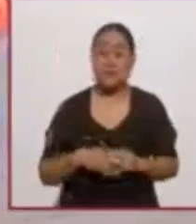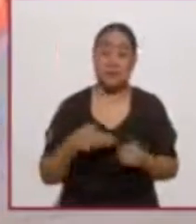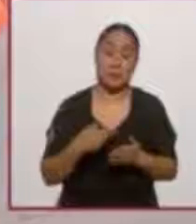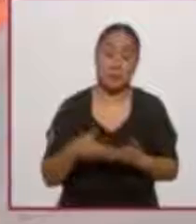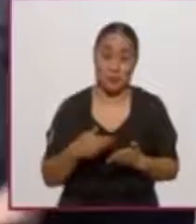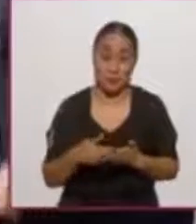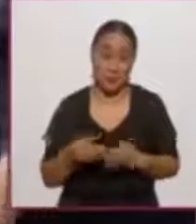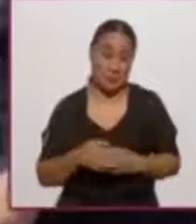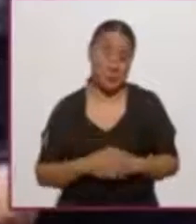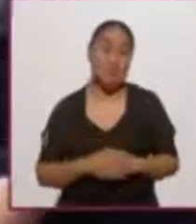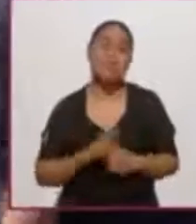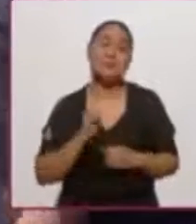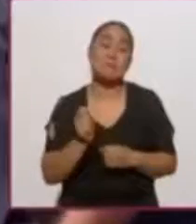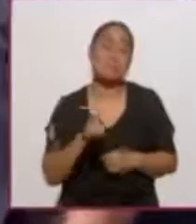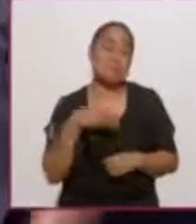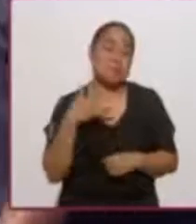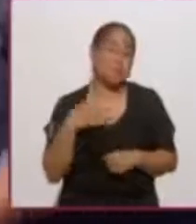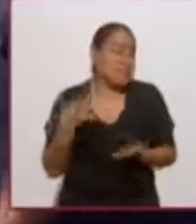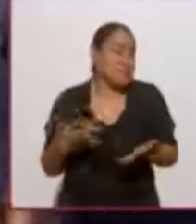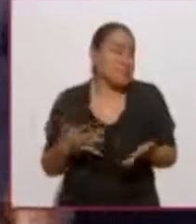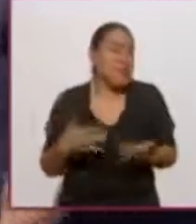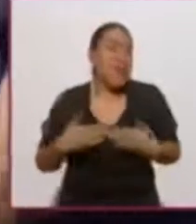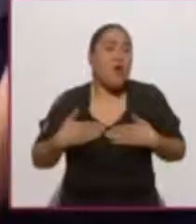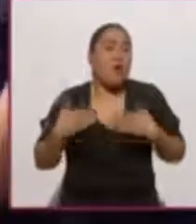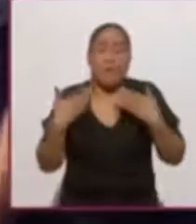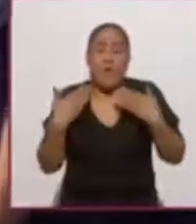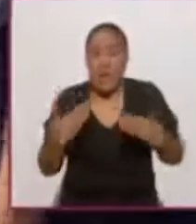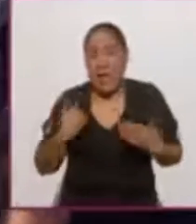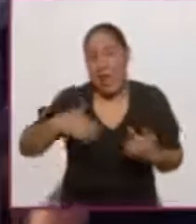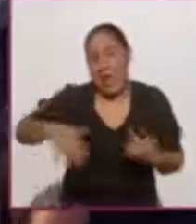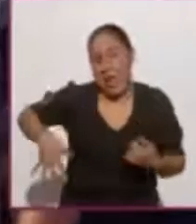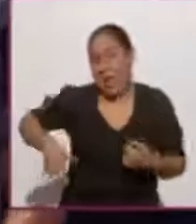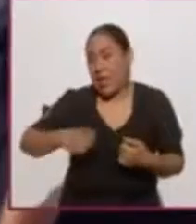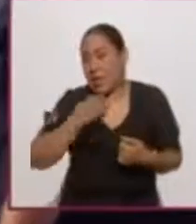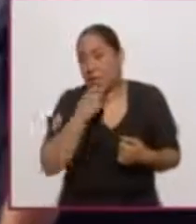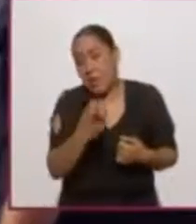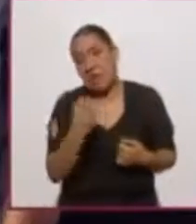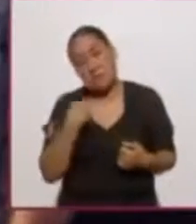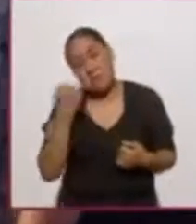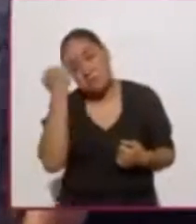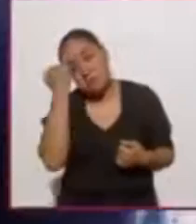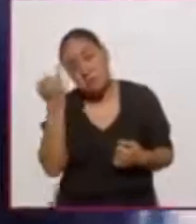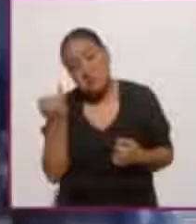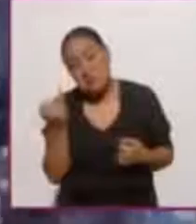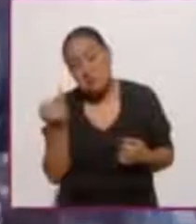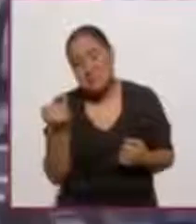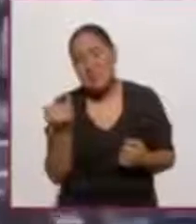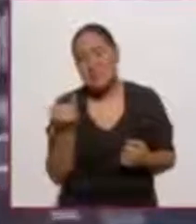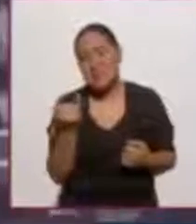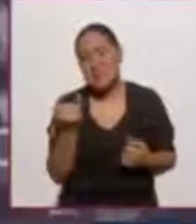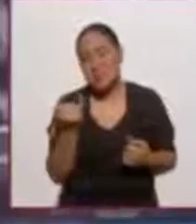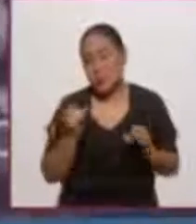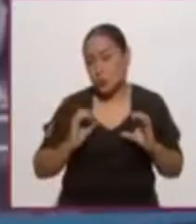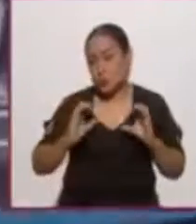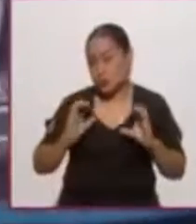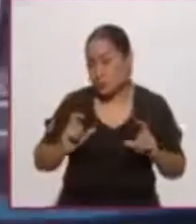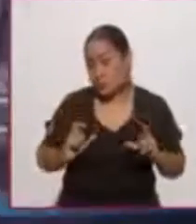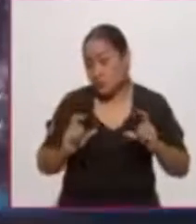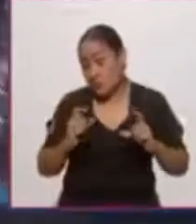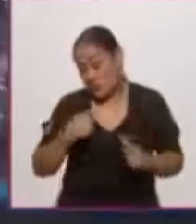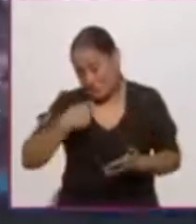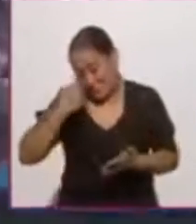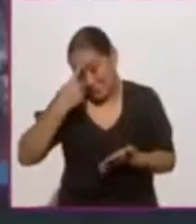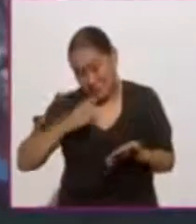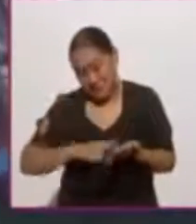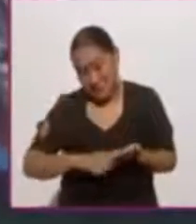estos niveles de confianza que, como te mencioné, creo que en principio están aseados con seguridad. Creo que también, como